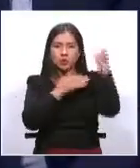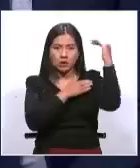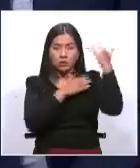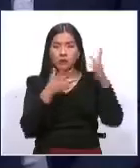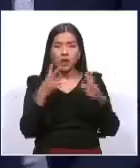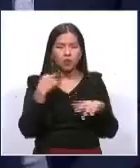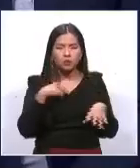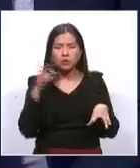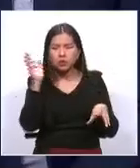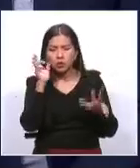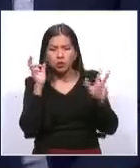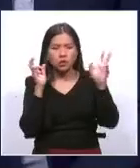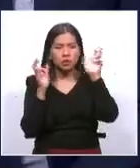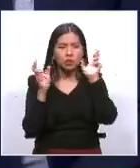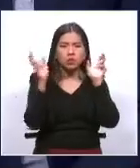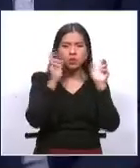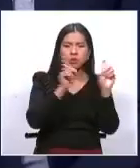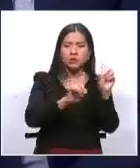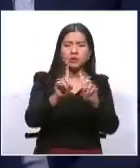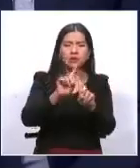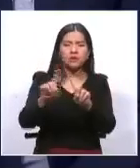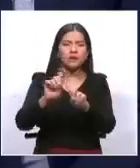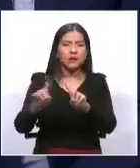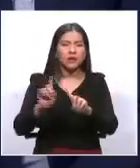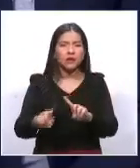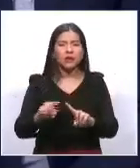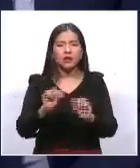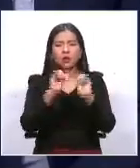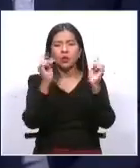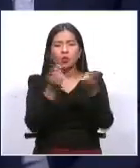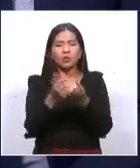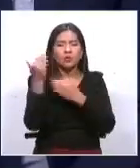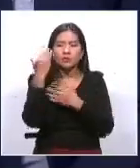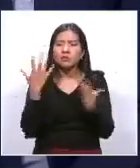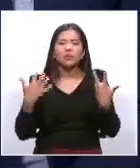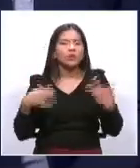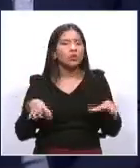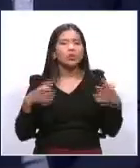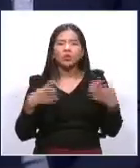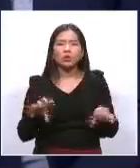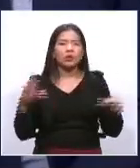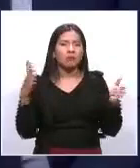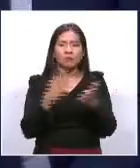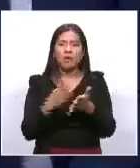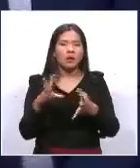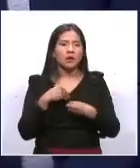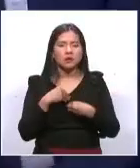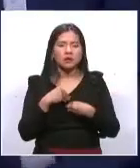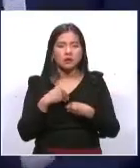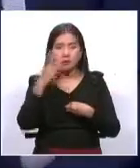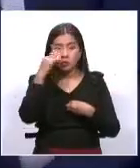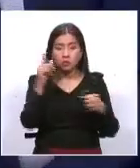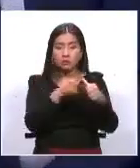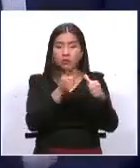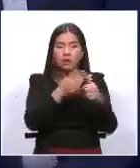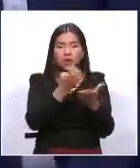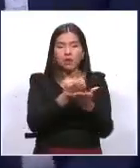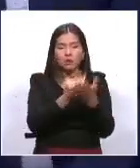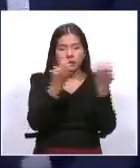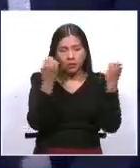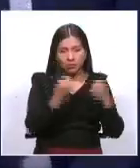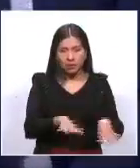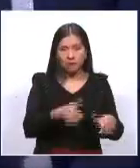escuchado muchas voces de diferentes sectores en Santa Cruz que no están dispuestos a parar, uno, porque afecta su economía, dos,